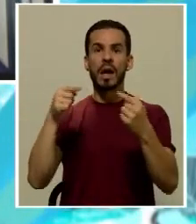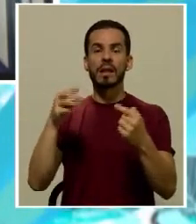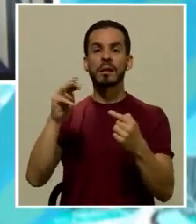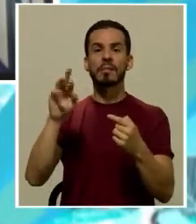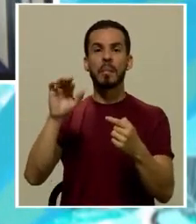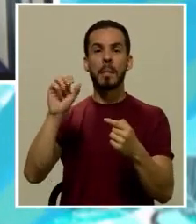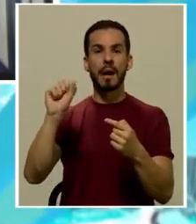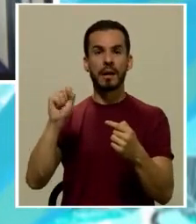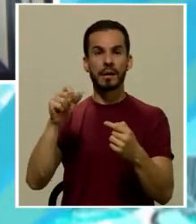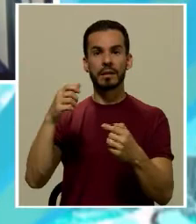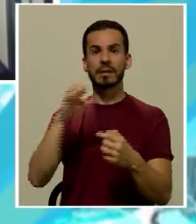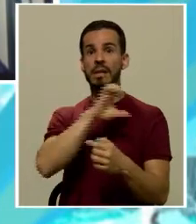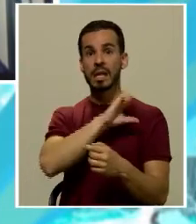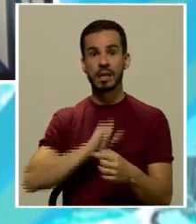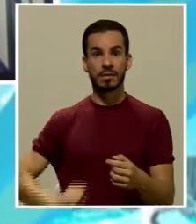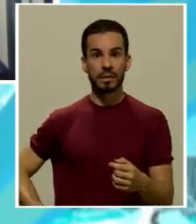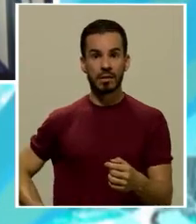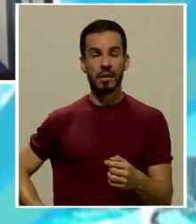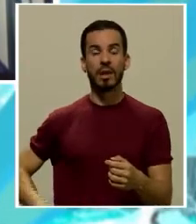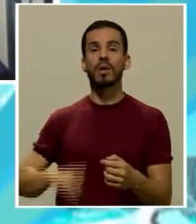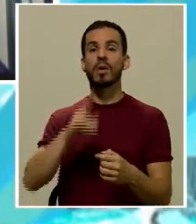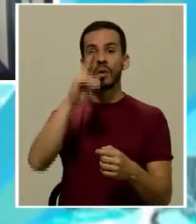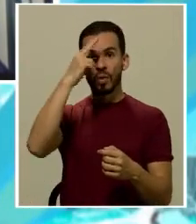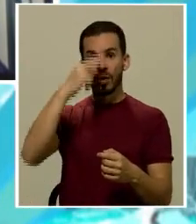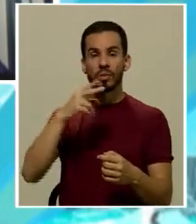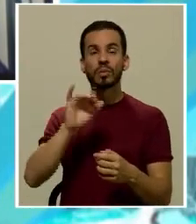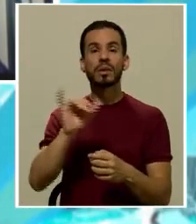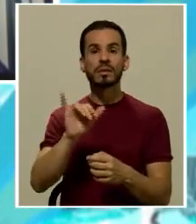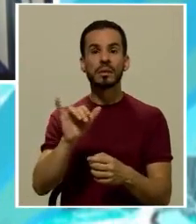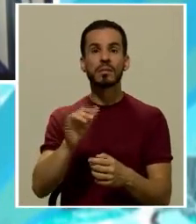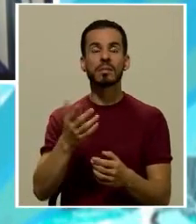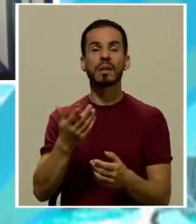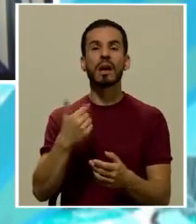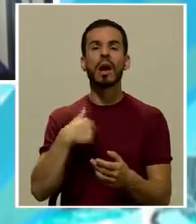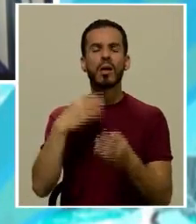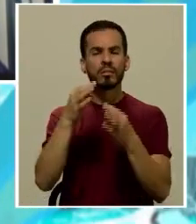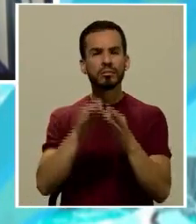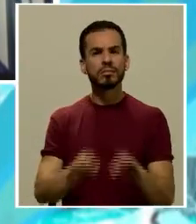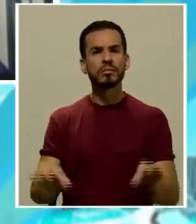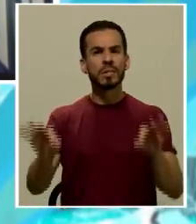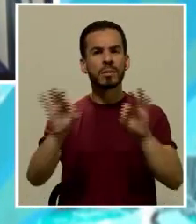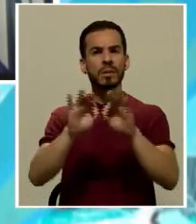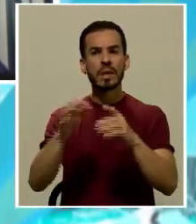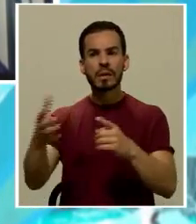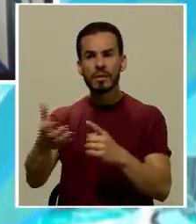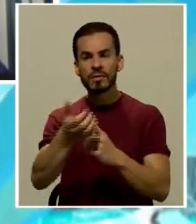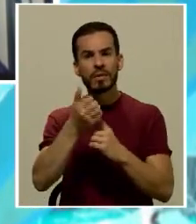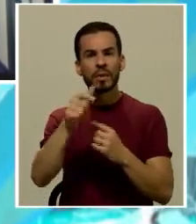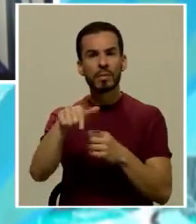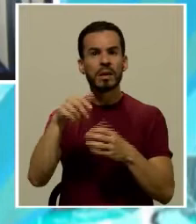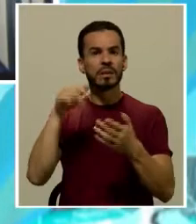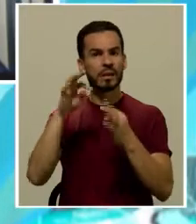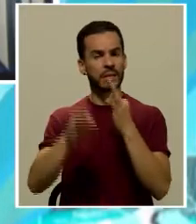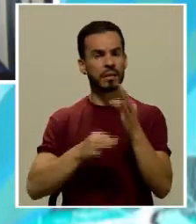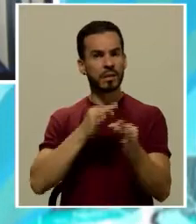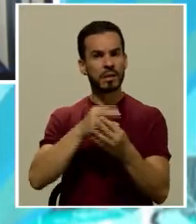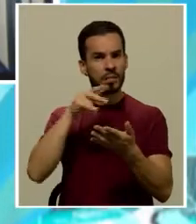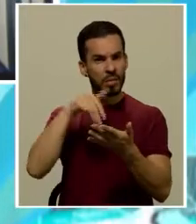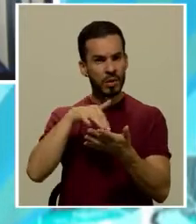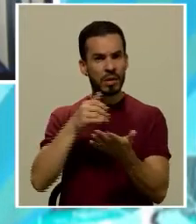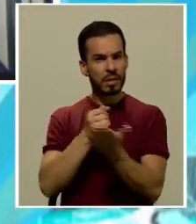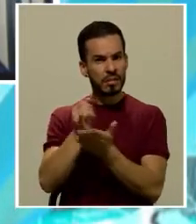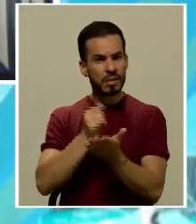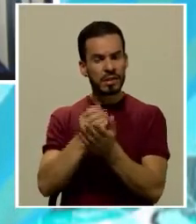Salvador, en Honduras, ¿verdad? Ahora, la importancia de recuperar este tipo de estudios es